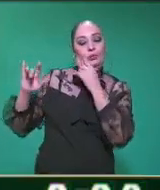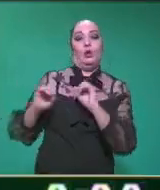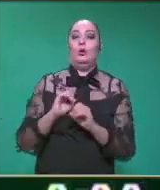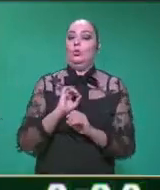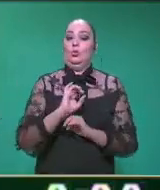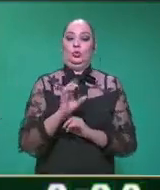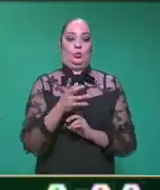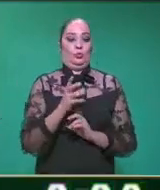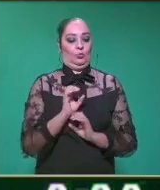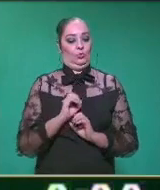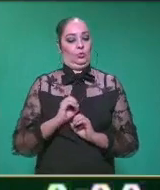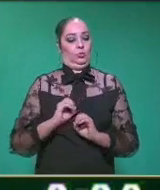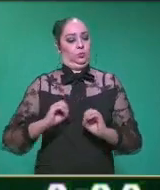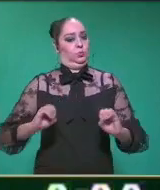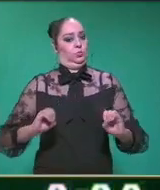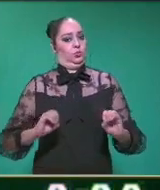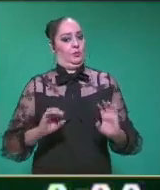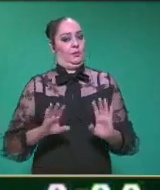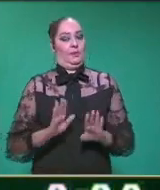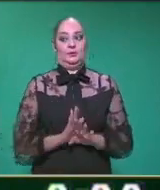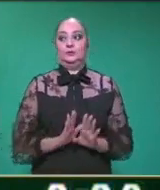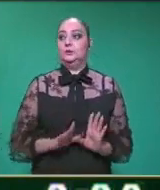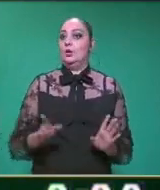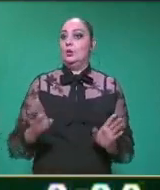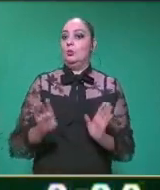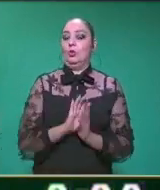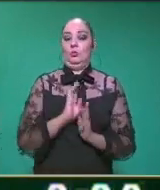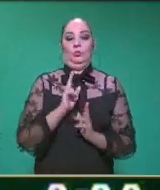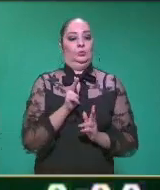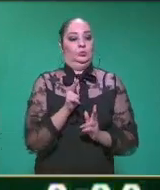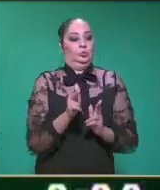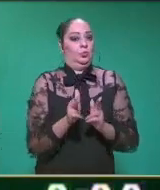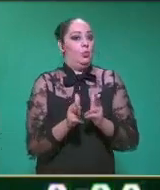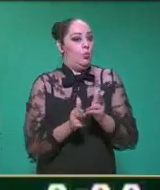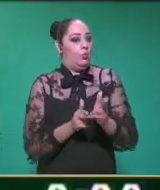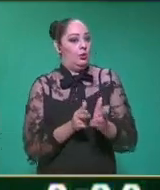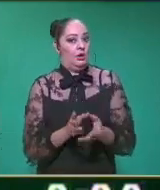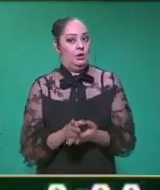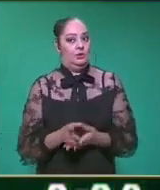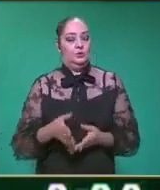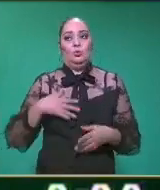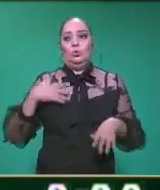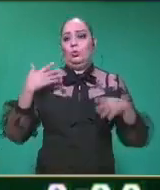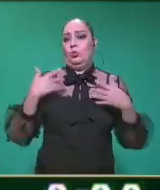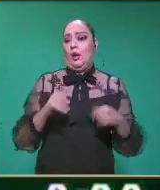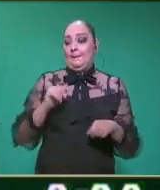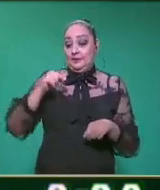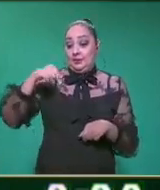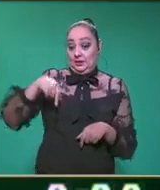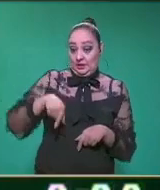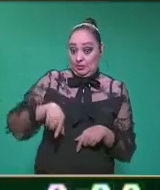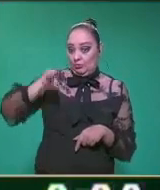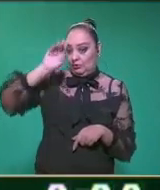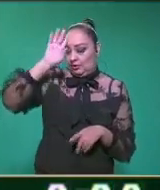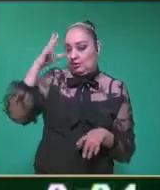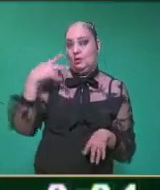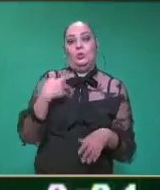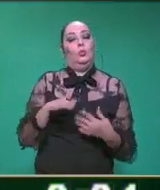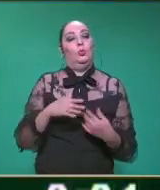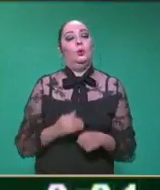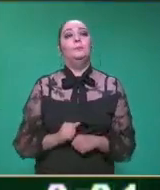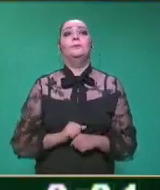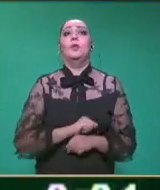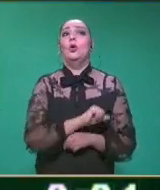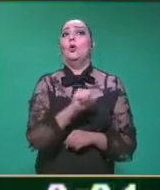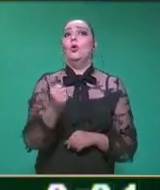¿cuál pudiera ser? A mí me asusta mucho el sonido del tren. Claro, con un tren va pasando y más aquí en nuestra ciudad de Monterrey. ¿Cuál es